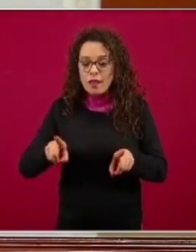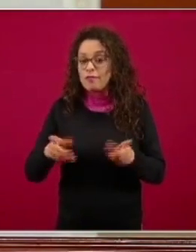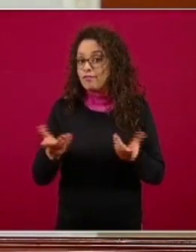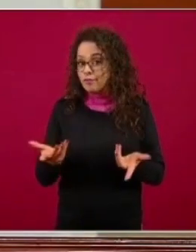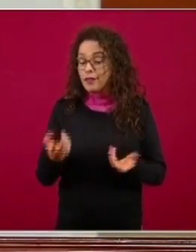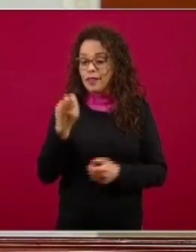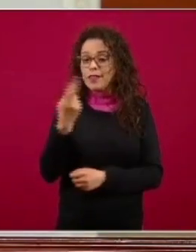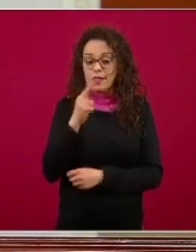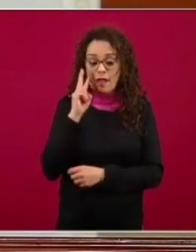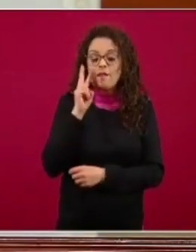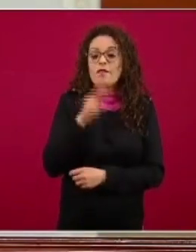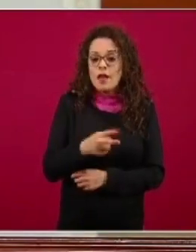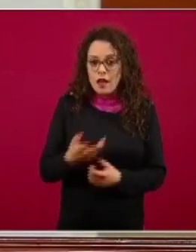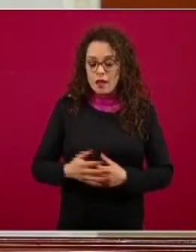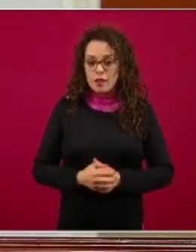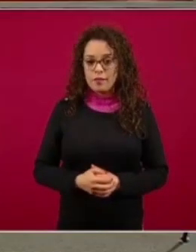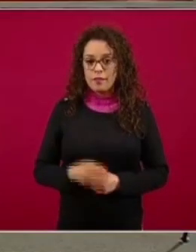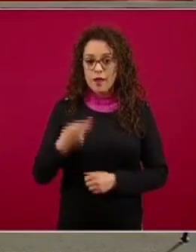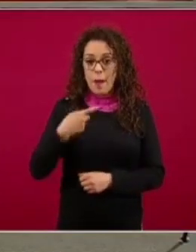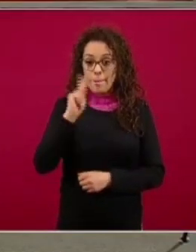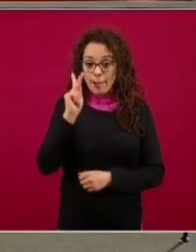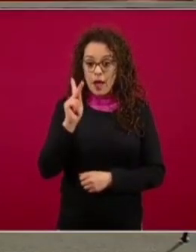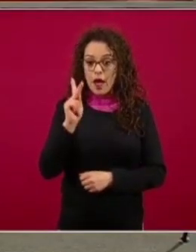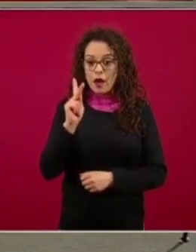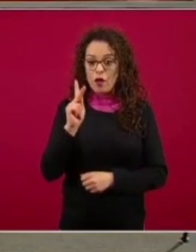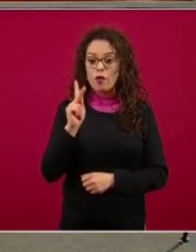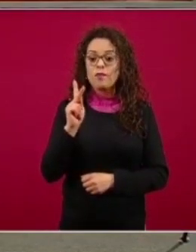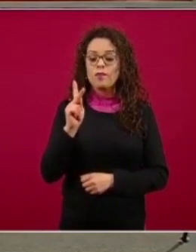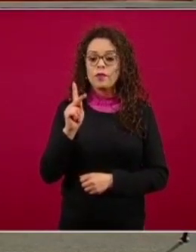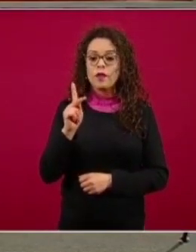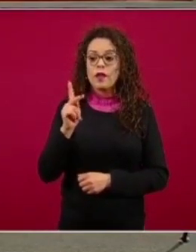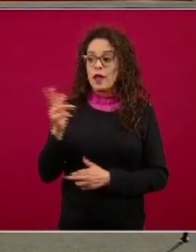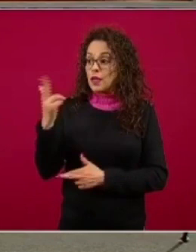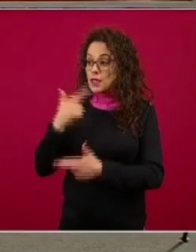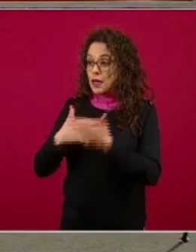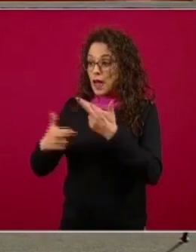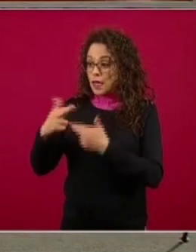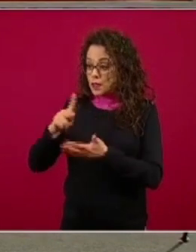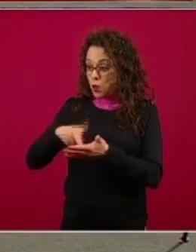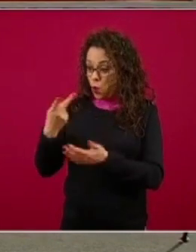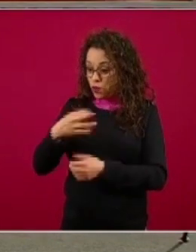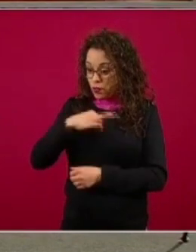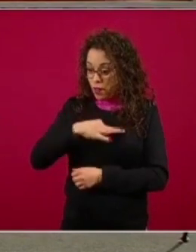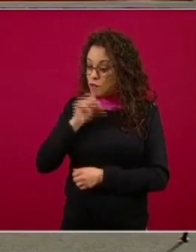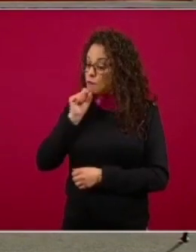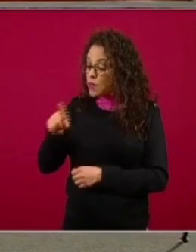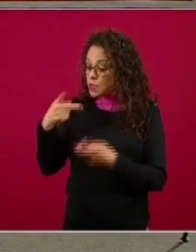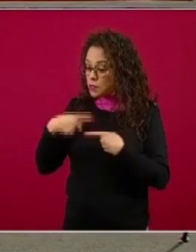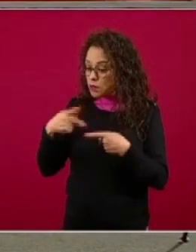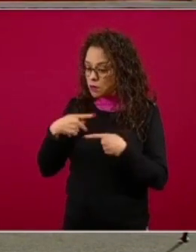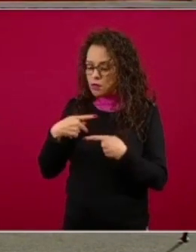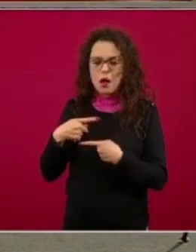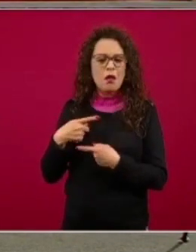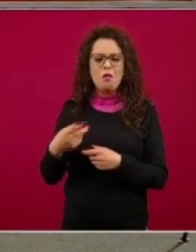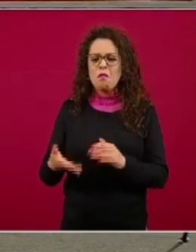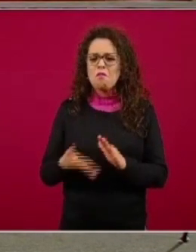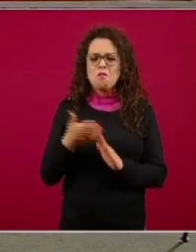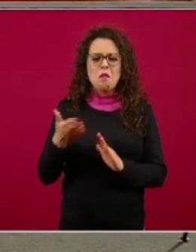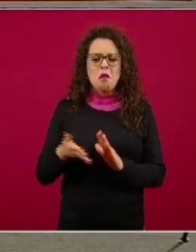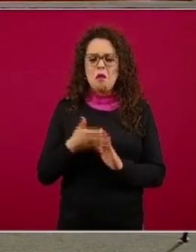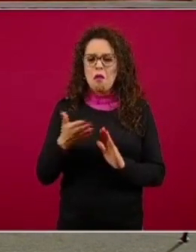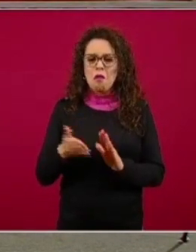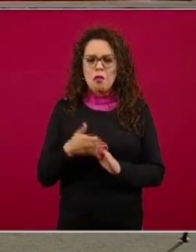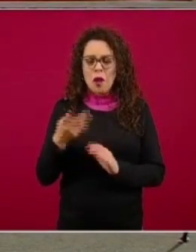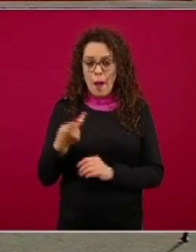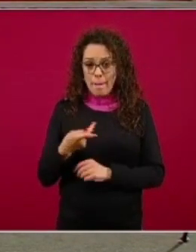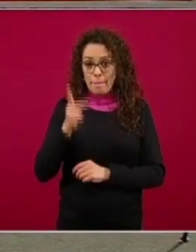los casos de reinfección son pocos realmente no son significativos pero si